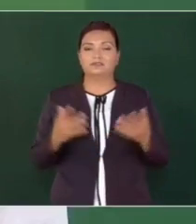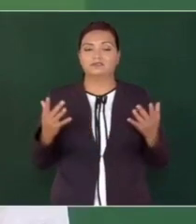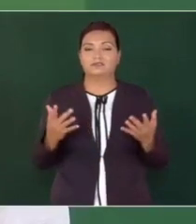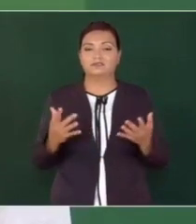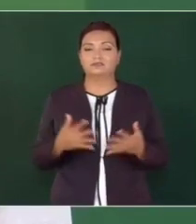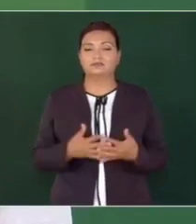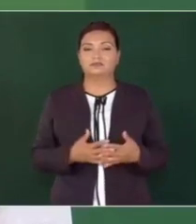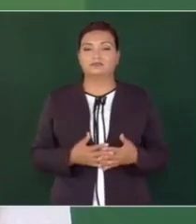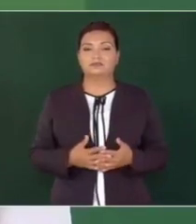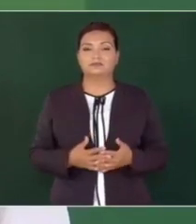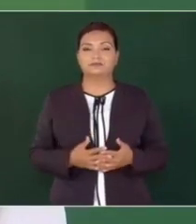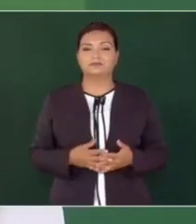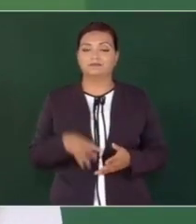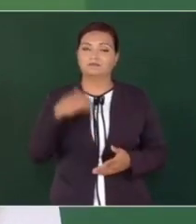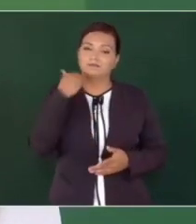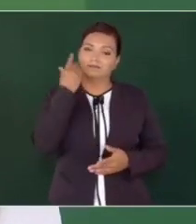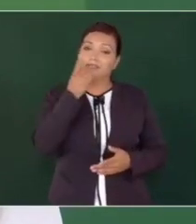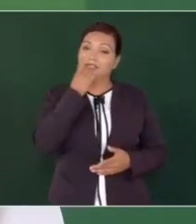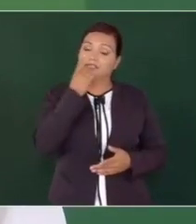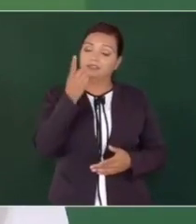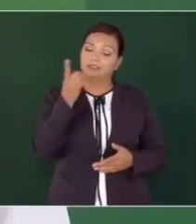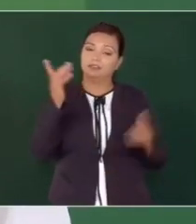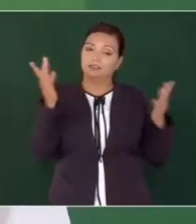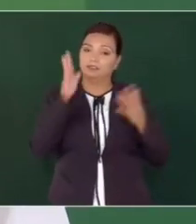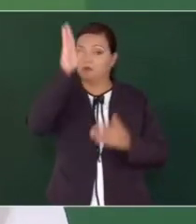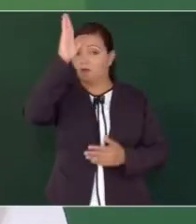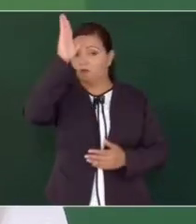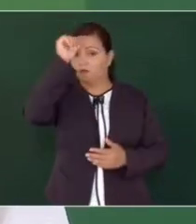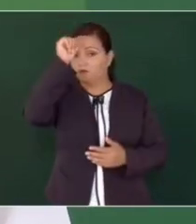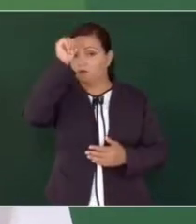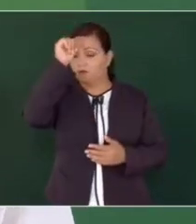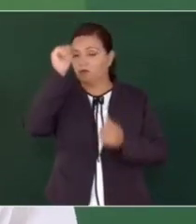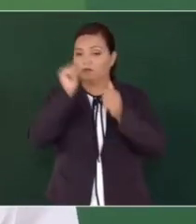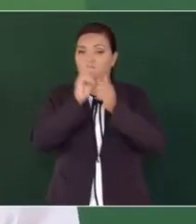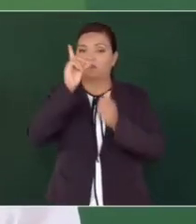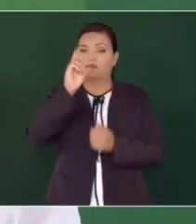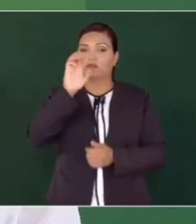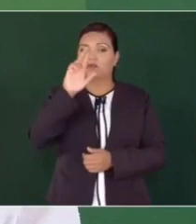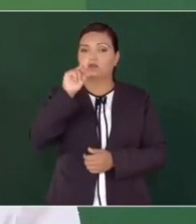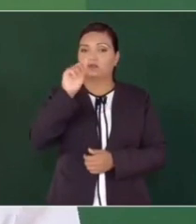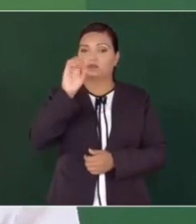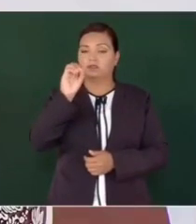Se decidió, de conformidad con un decreto,